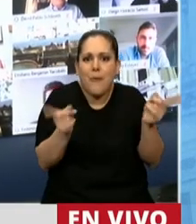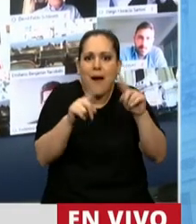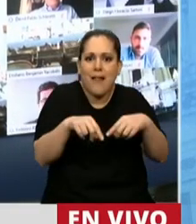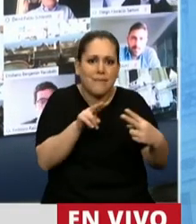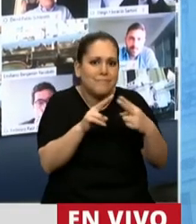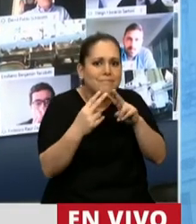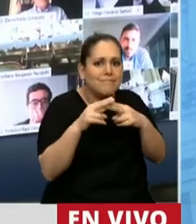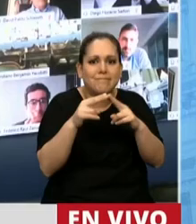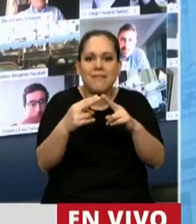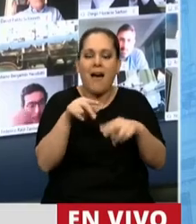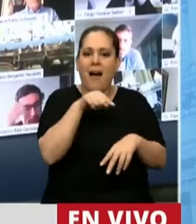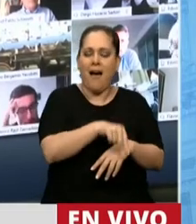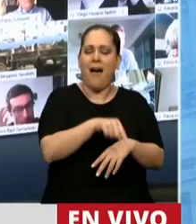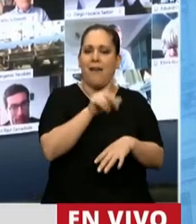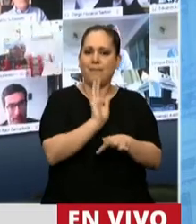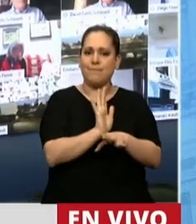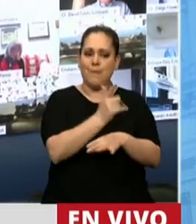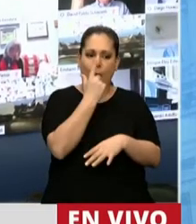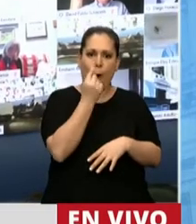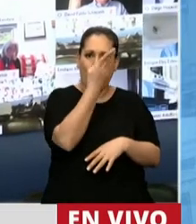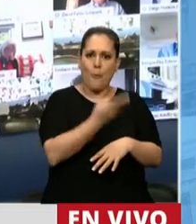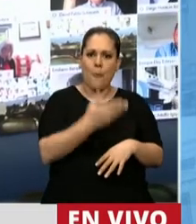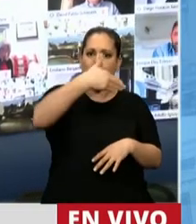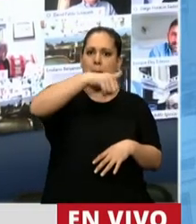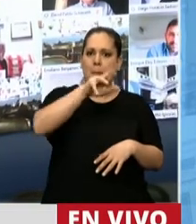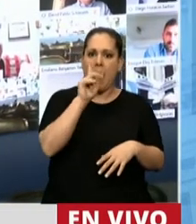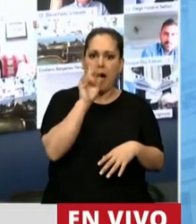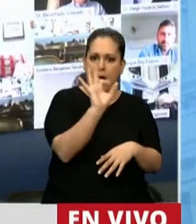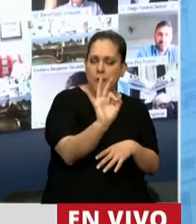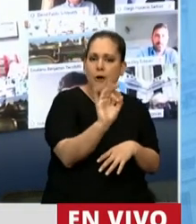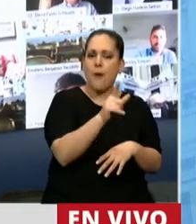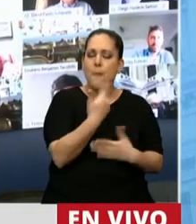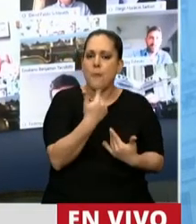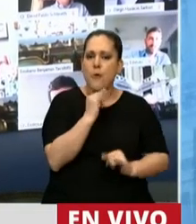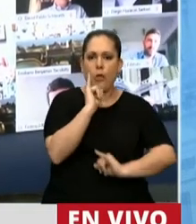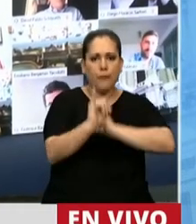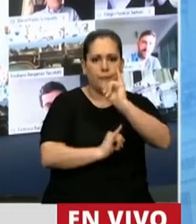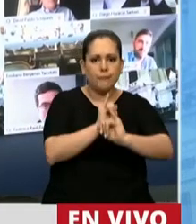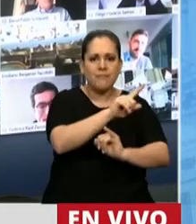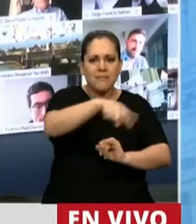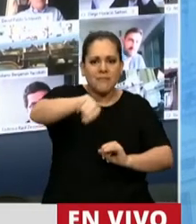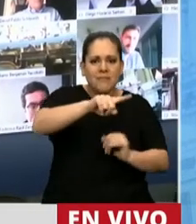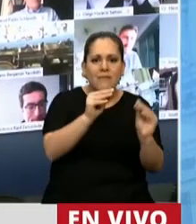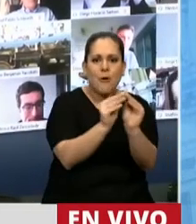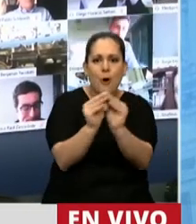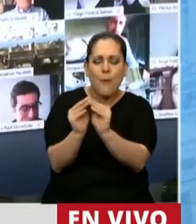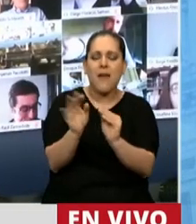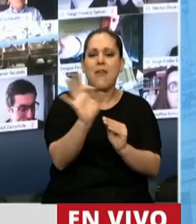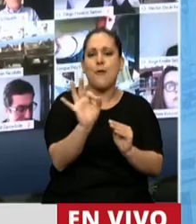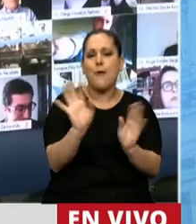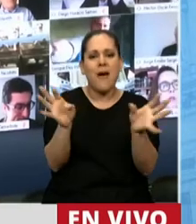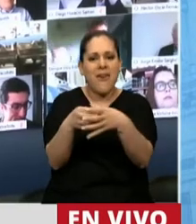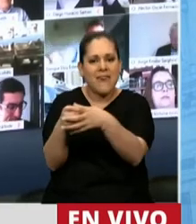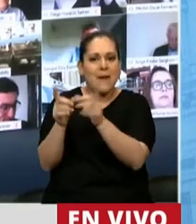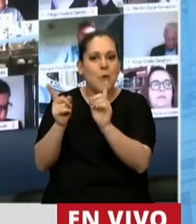reencuentro él pudo brindar a ese frente y a los equipos que formularon el programa de gobierno